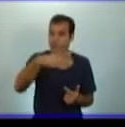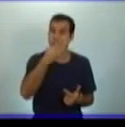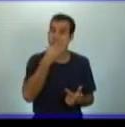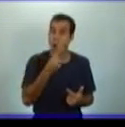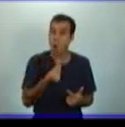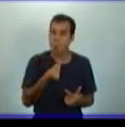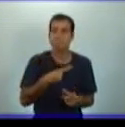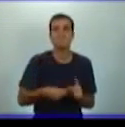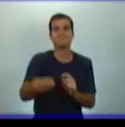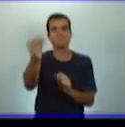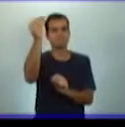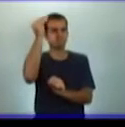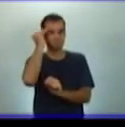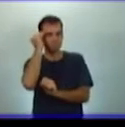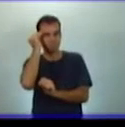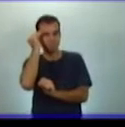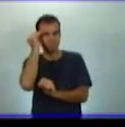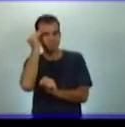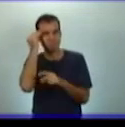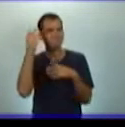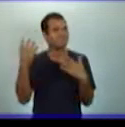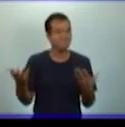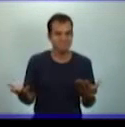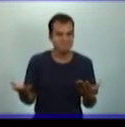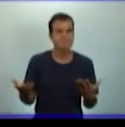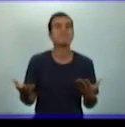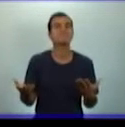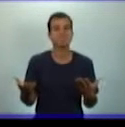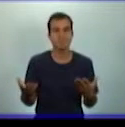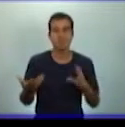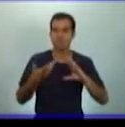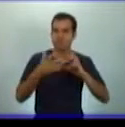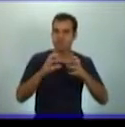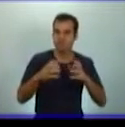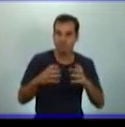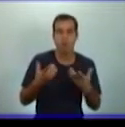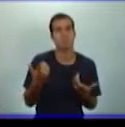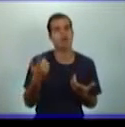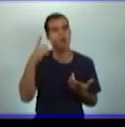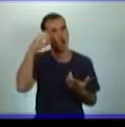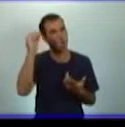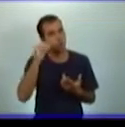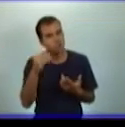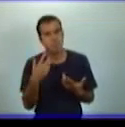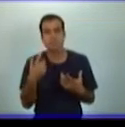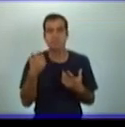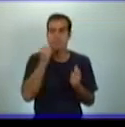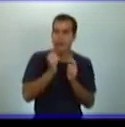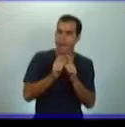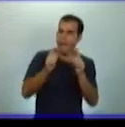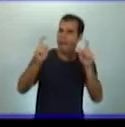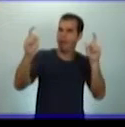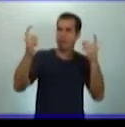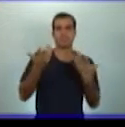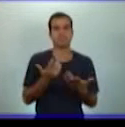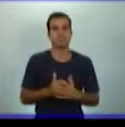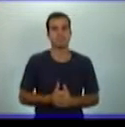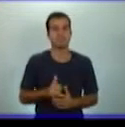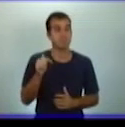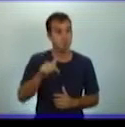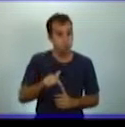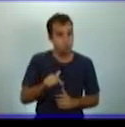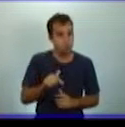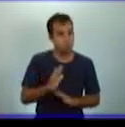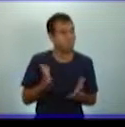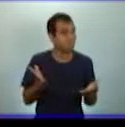a sus saberes un sistema de conocimiento amplio. Hoy yo me quedo con explicar